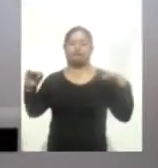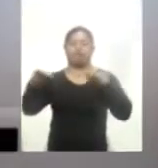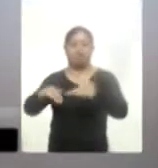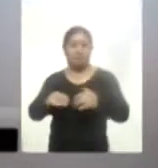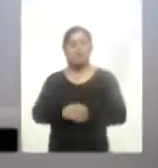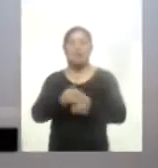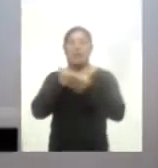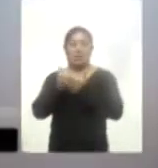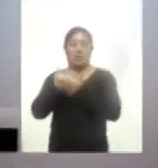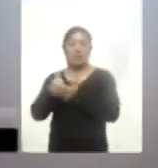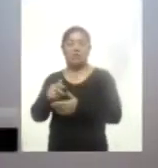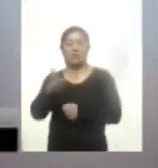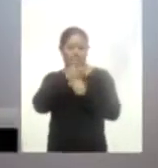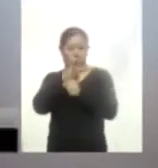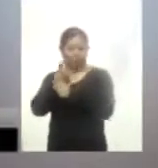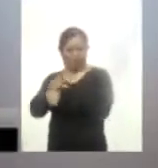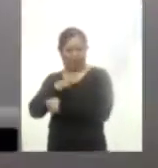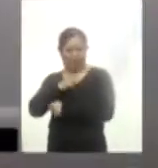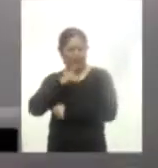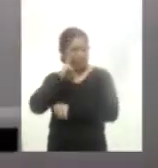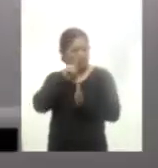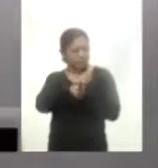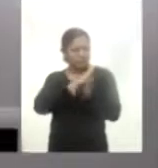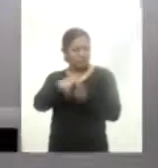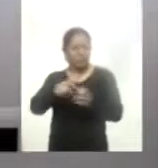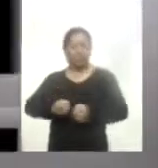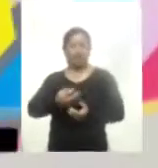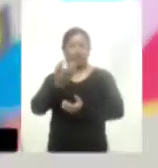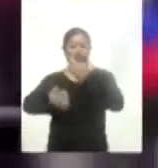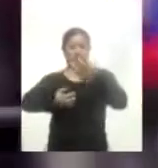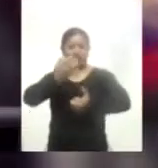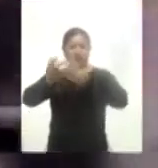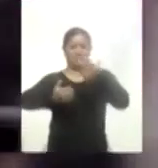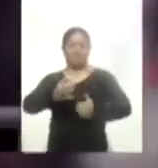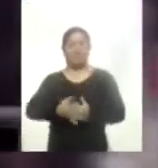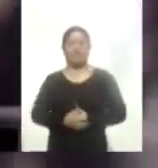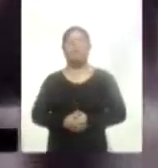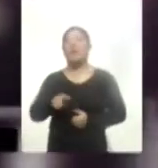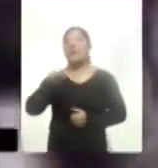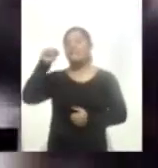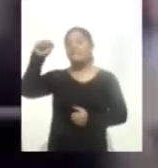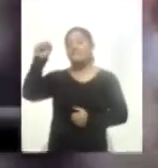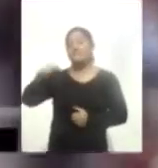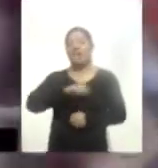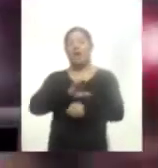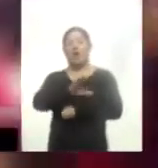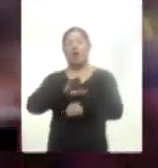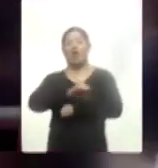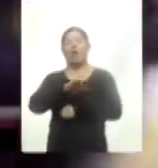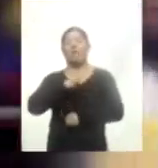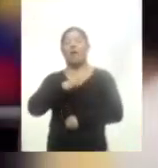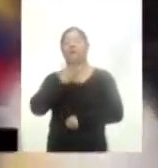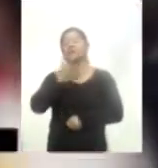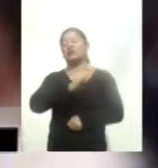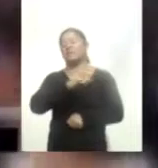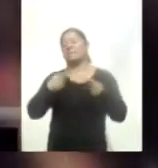Usuarios de redes sociales compartieron videos en donde se puede ver una gran columna de fuego y humo. Las protestas en Bogotá, Colombia, ya han cobrado la vida de al menos cinco